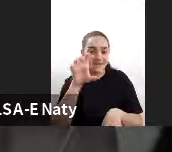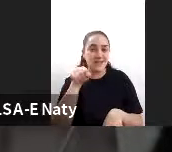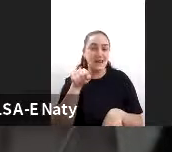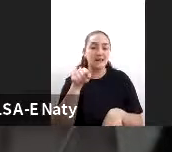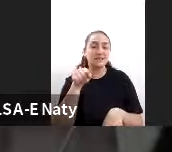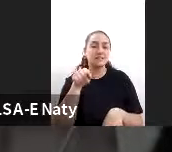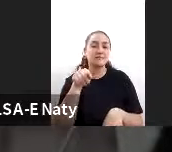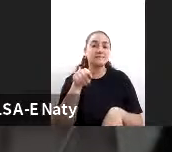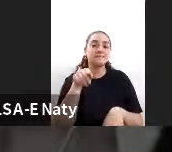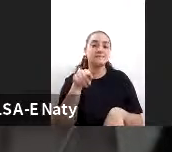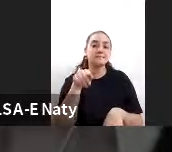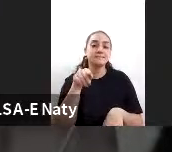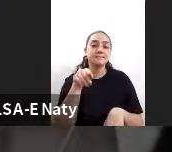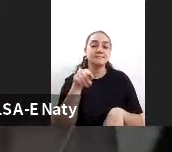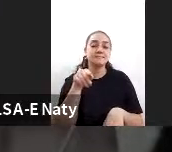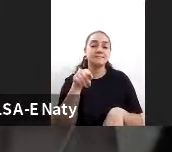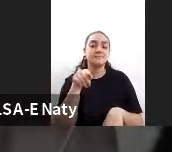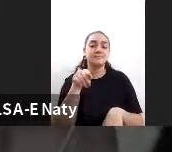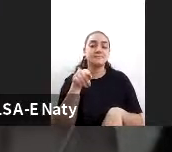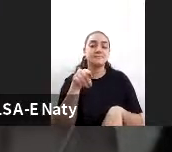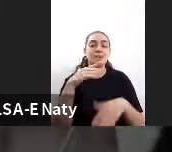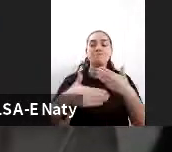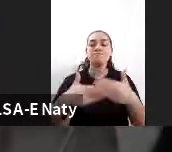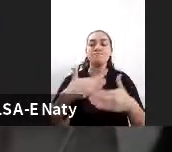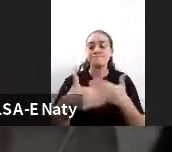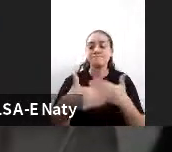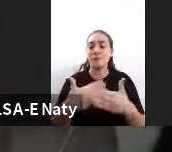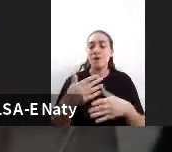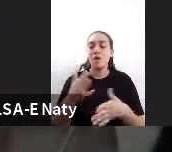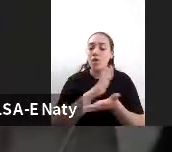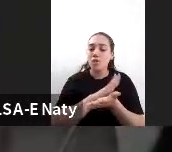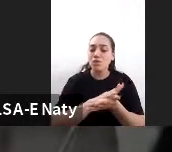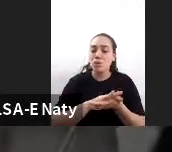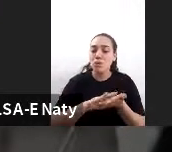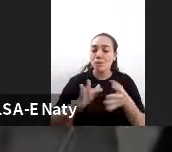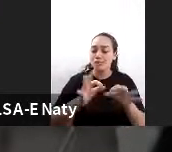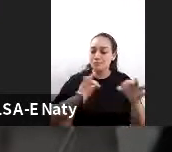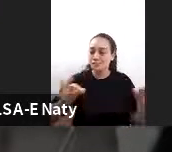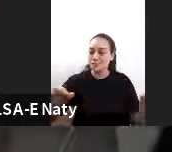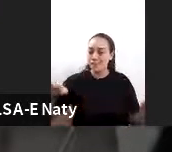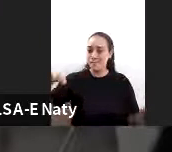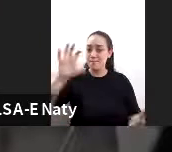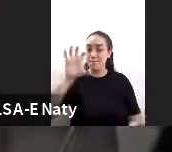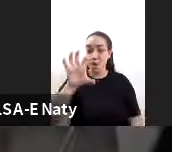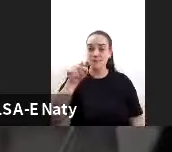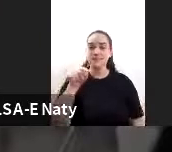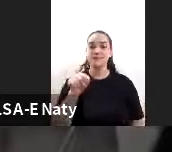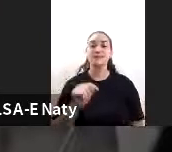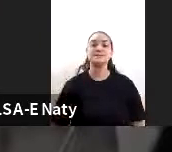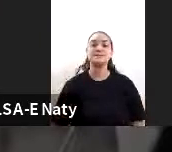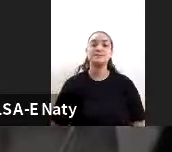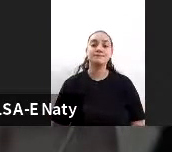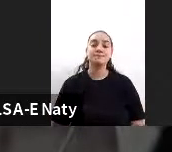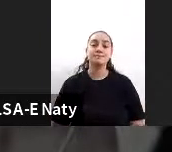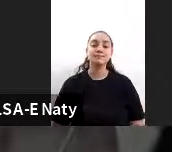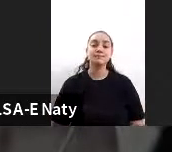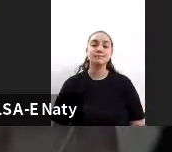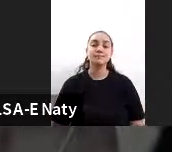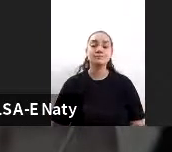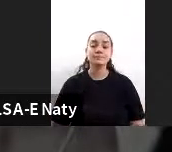fuentes que fue generando nuevos tendidos de fibra óptica en la provincia finalmente se da un un